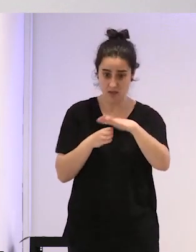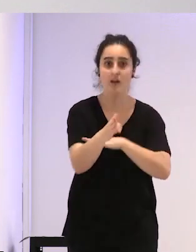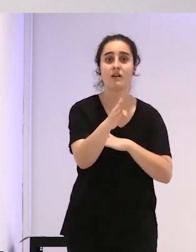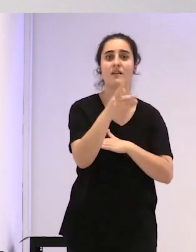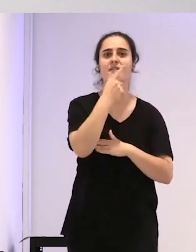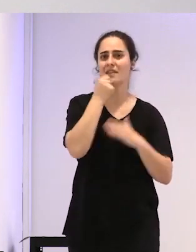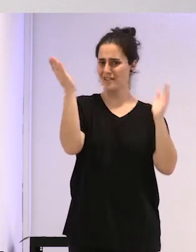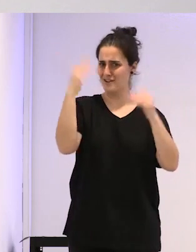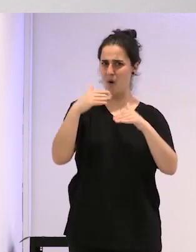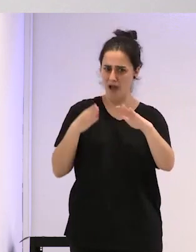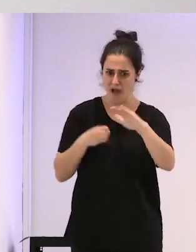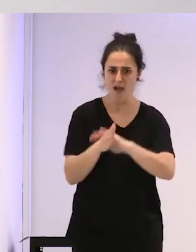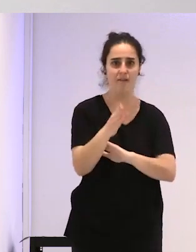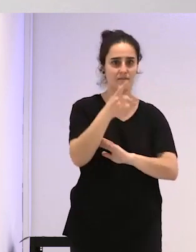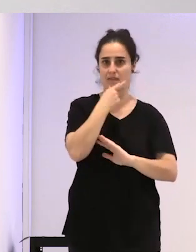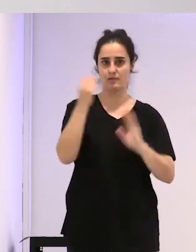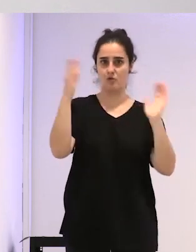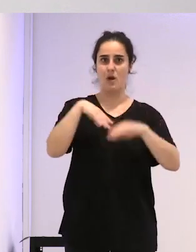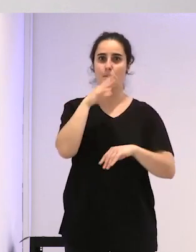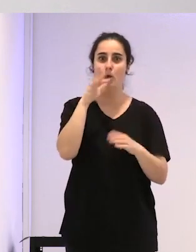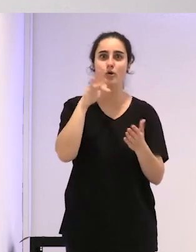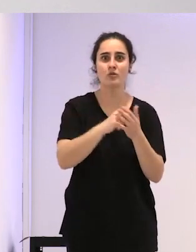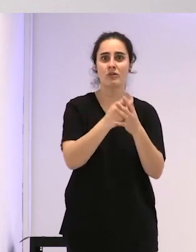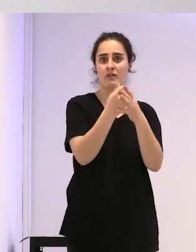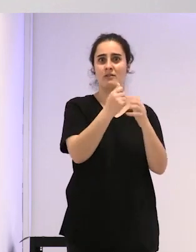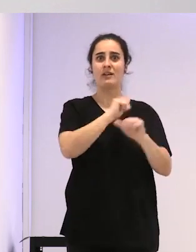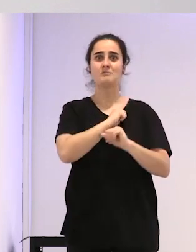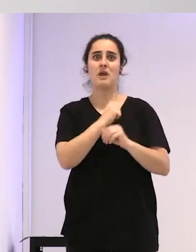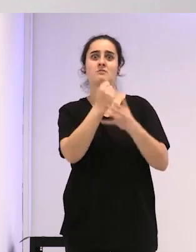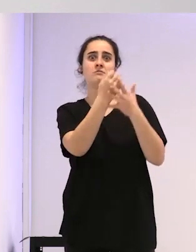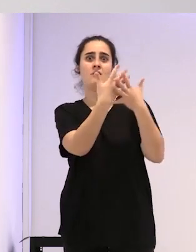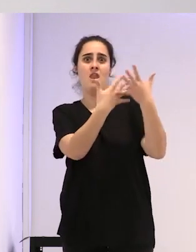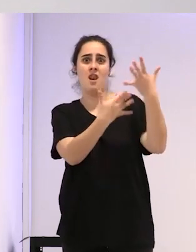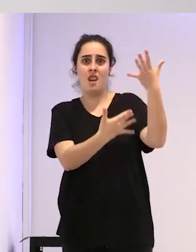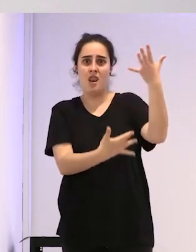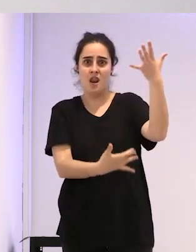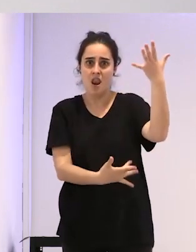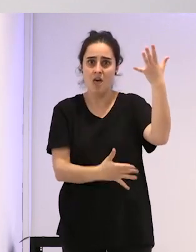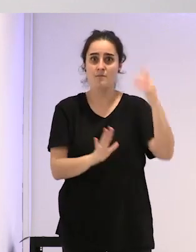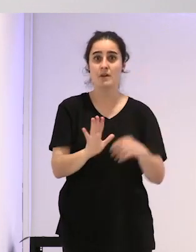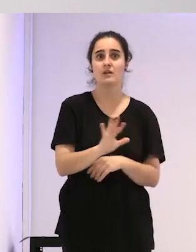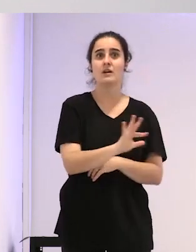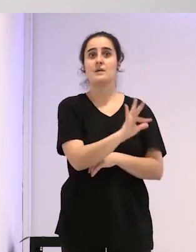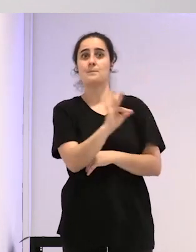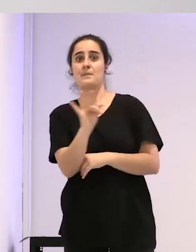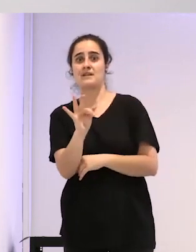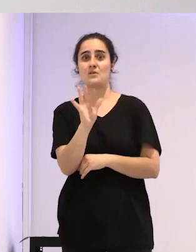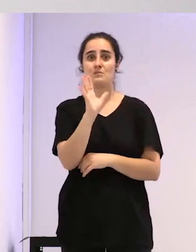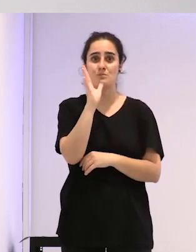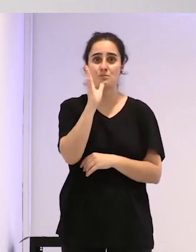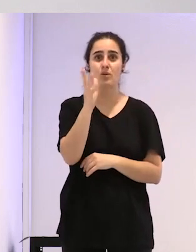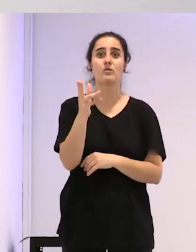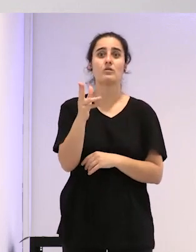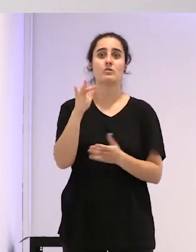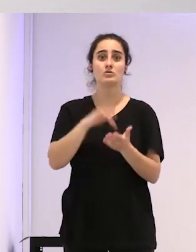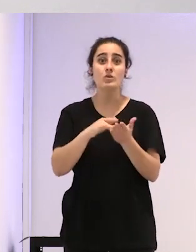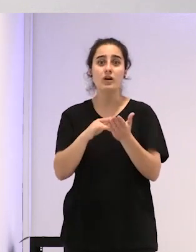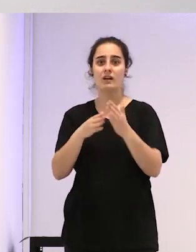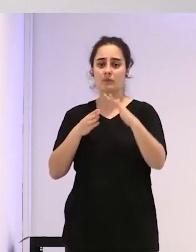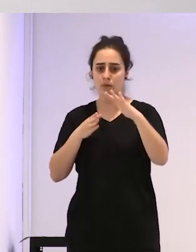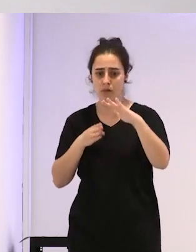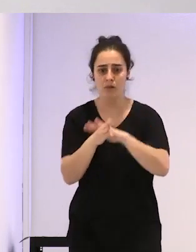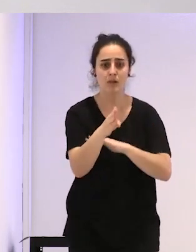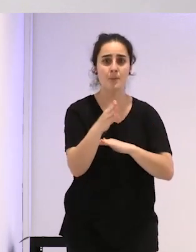llegar a estas unidades, ya no solo porque hay una larga lista de espera, sino por el propio miedo a dar este paso,